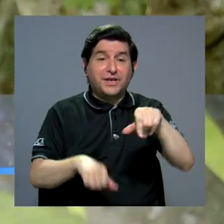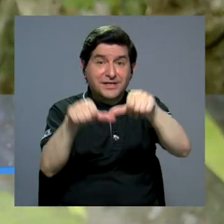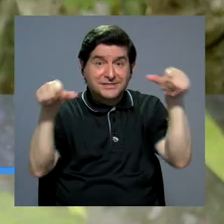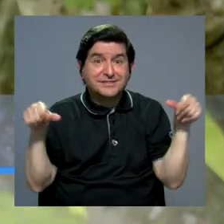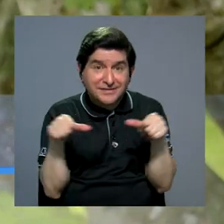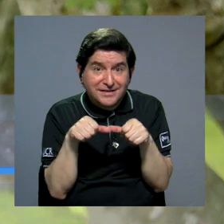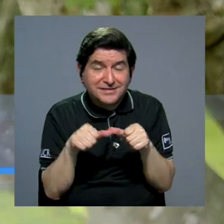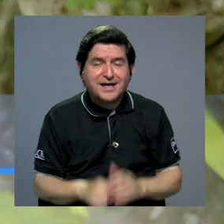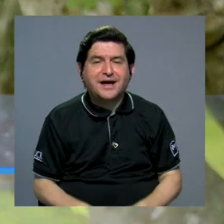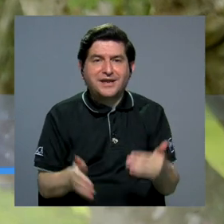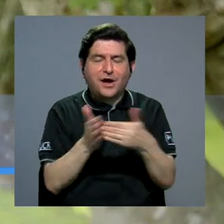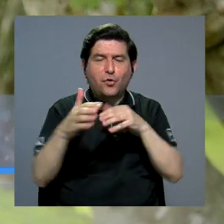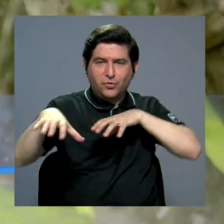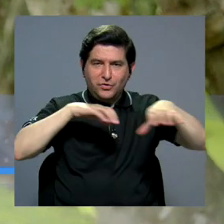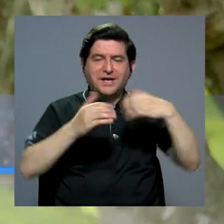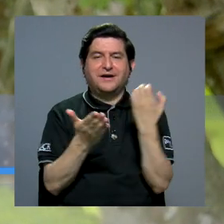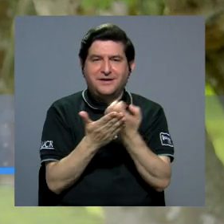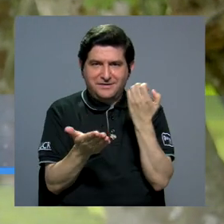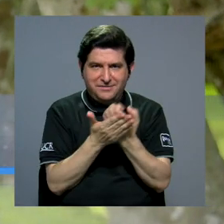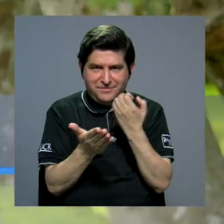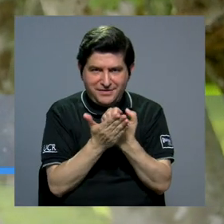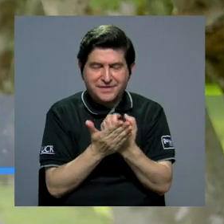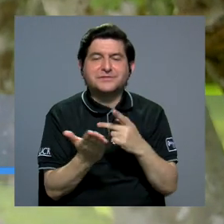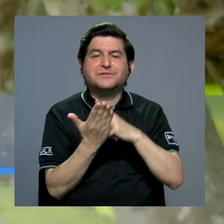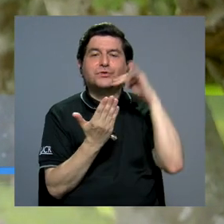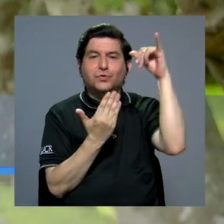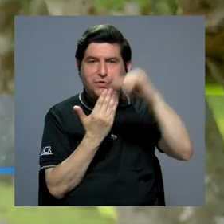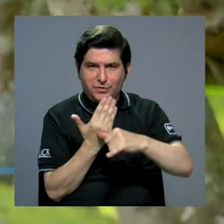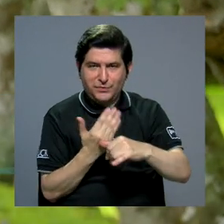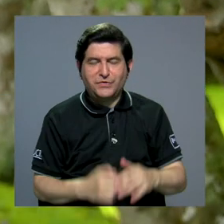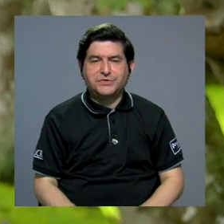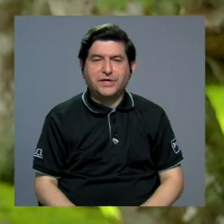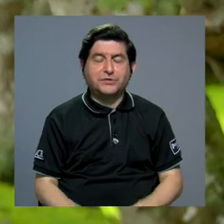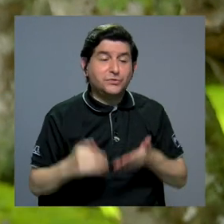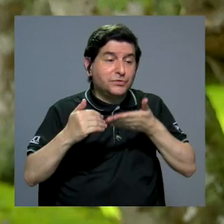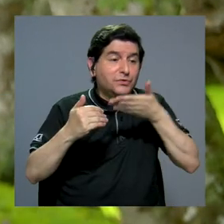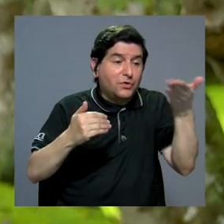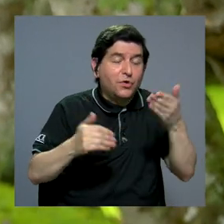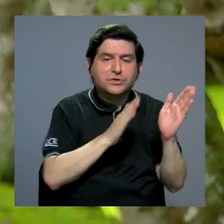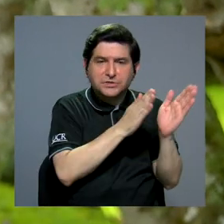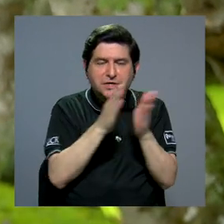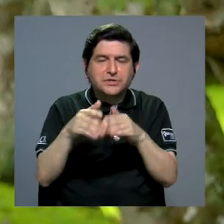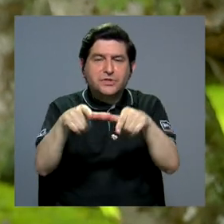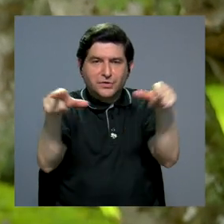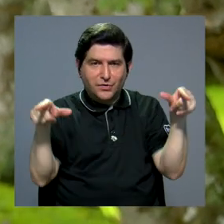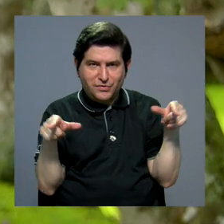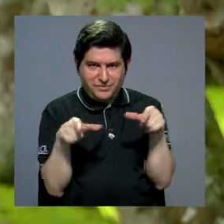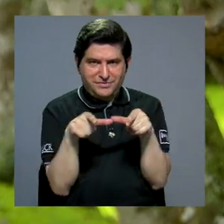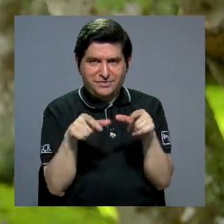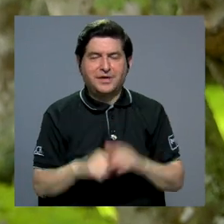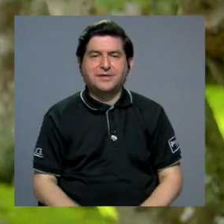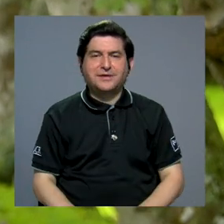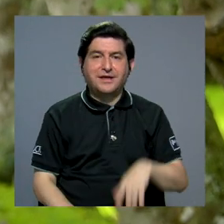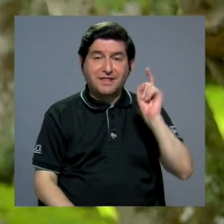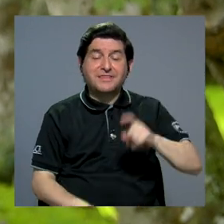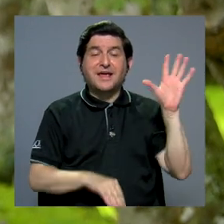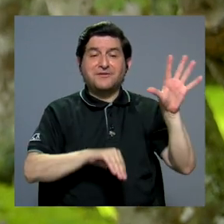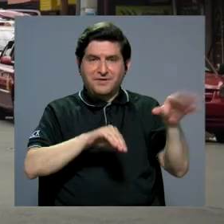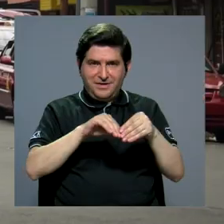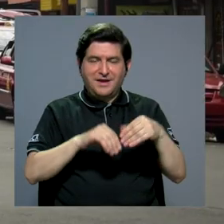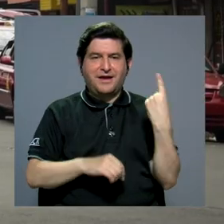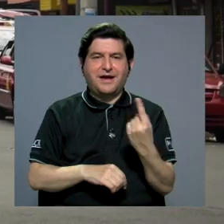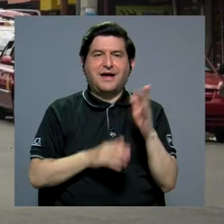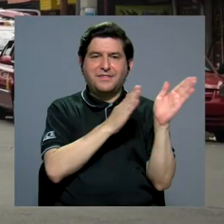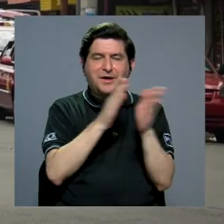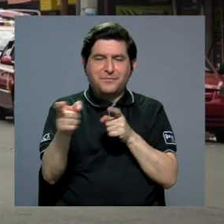se busca reactivar económicamente mediante el proyecto con elementos de ordenamiento territorial que deberían ser incorporados